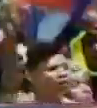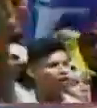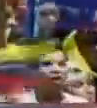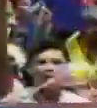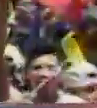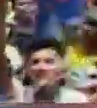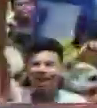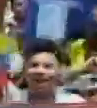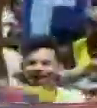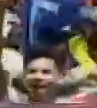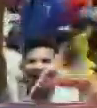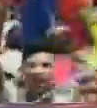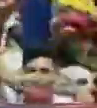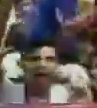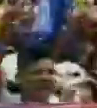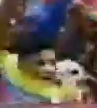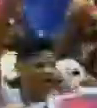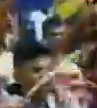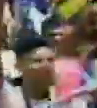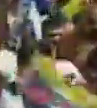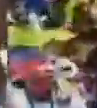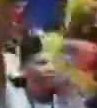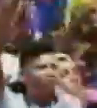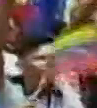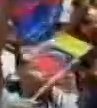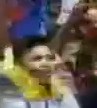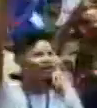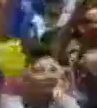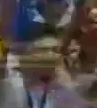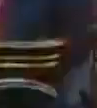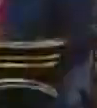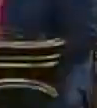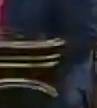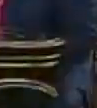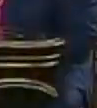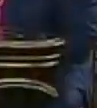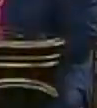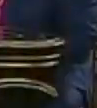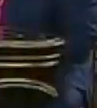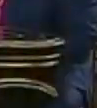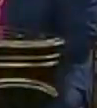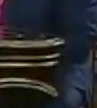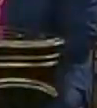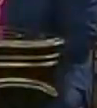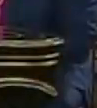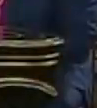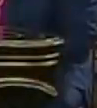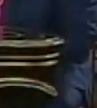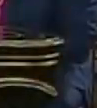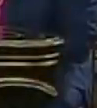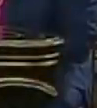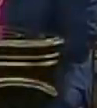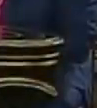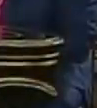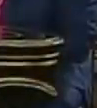Como este es un acto también solemne y la inmensa mayoría de nuestro pueblo es cristiano